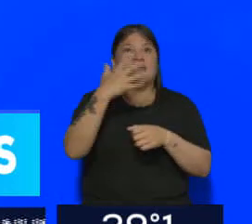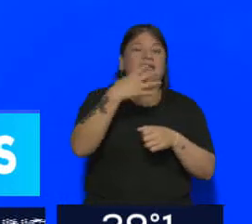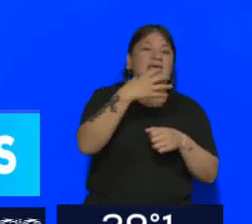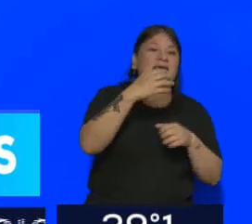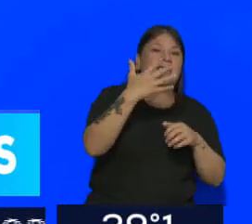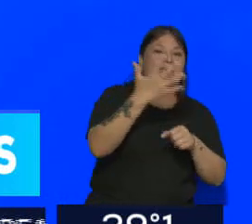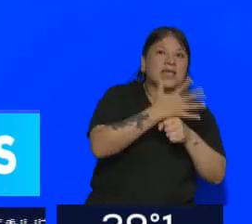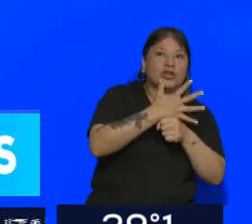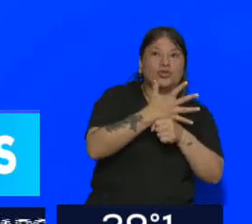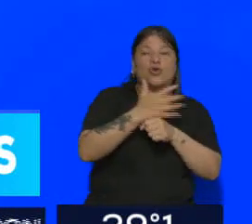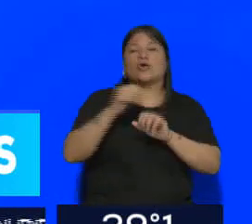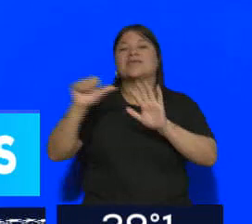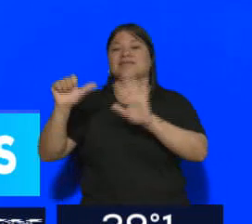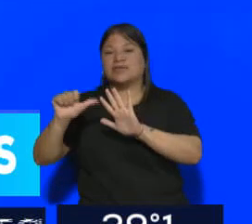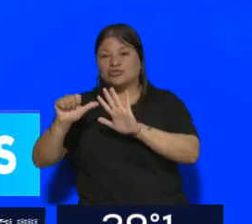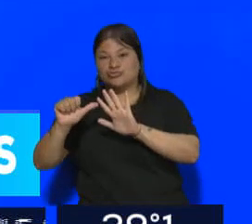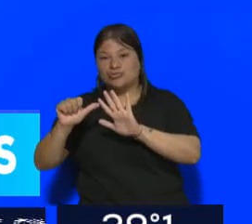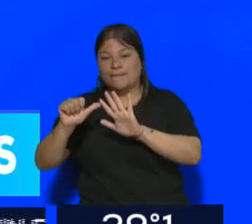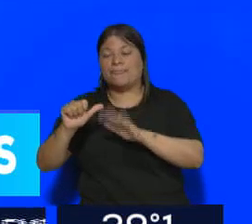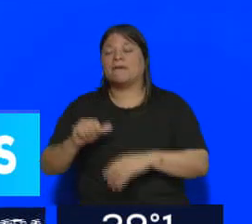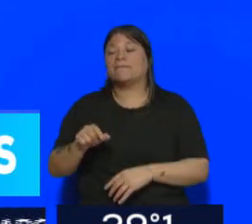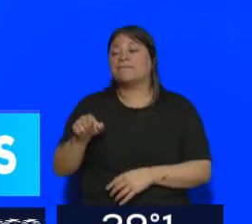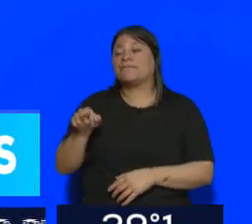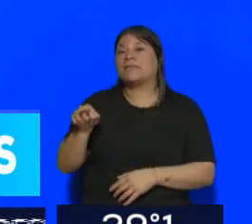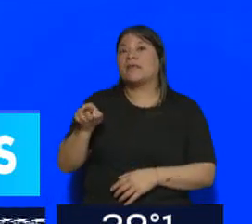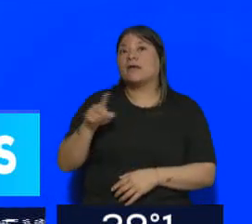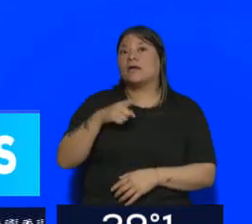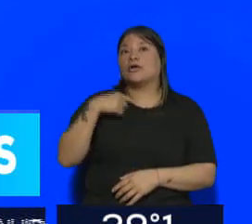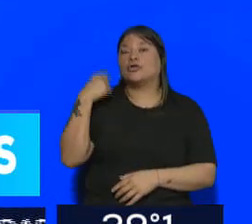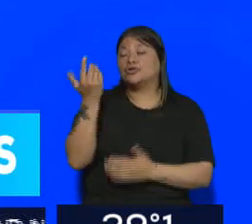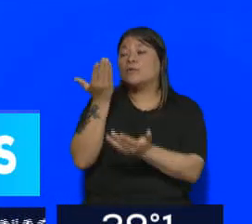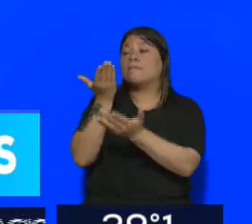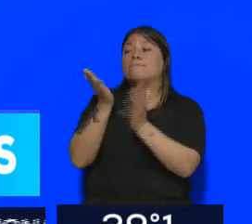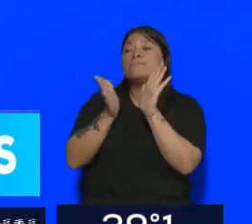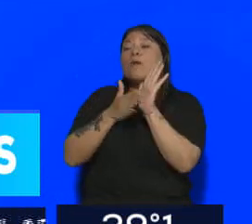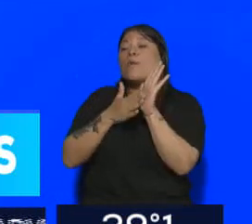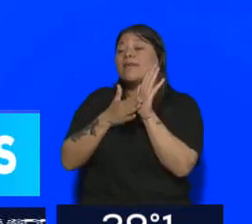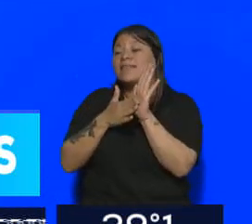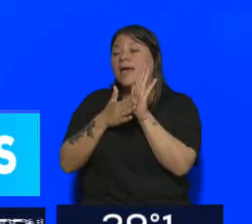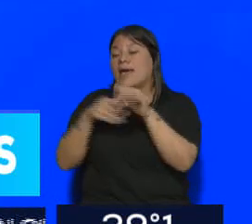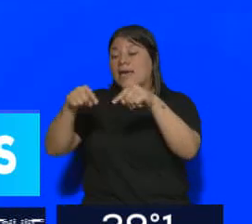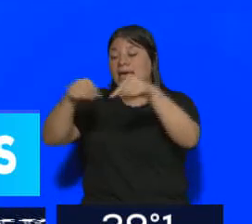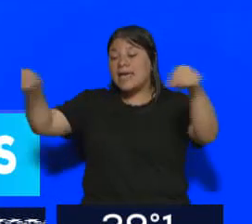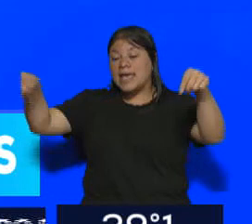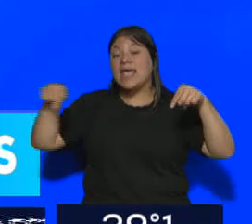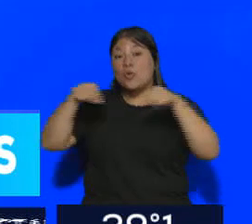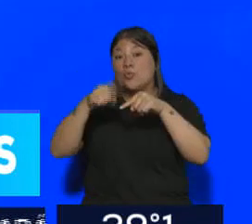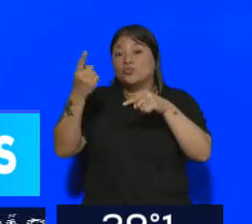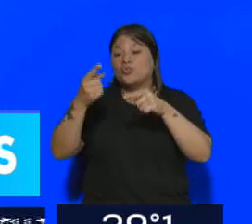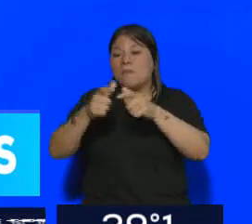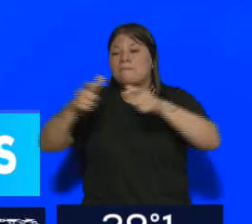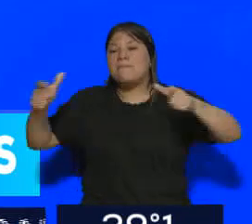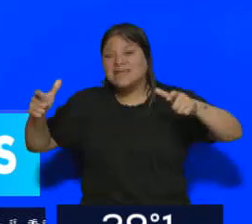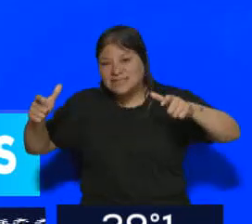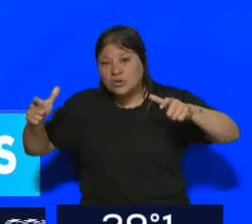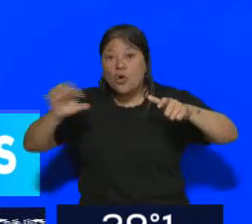tienen contemplados varios escenarios nosotros propusimos quizás aumentar la matrícula por curso o poner un par de chicos más por curso y abrir